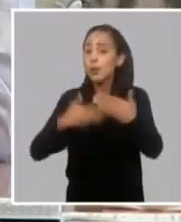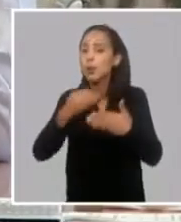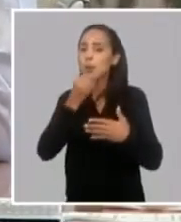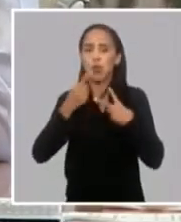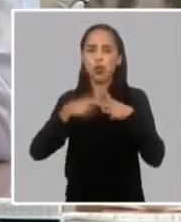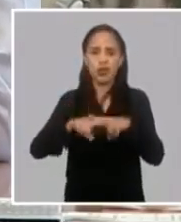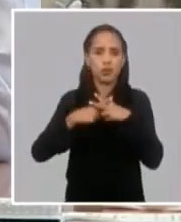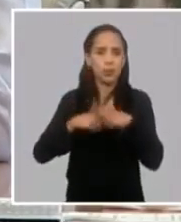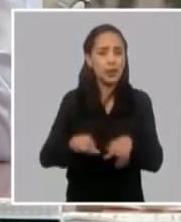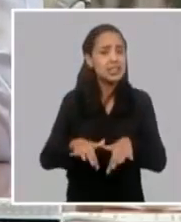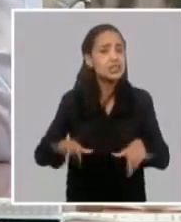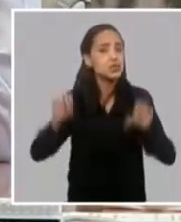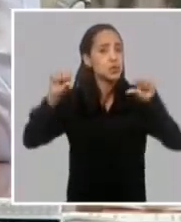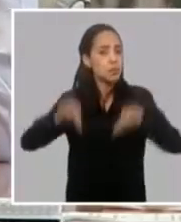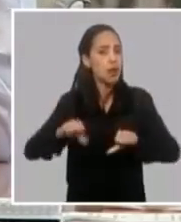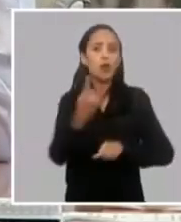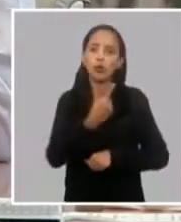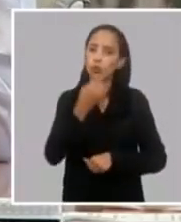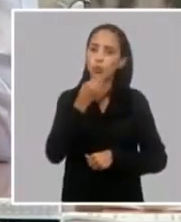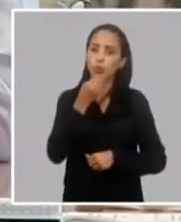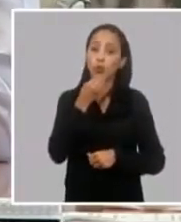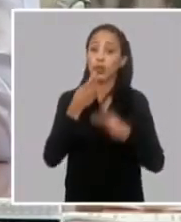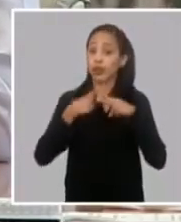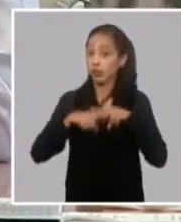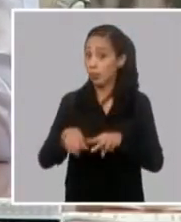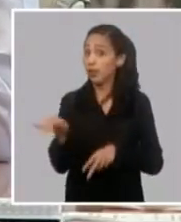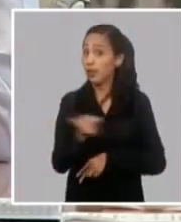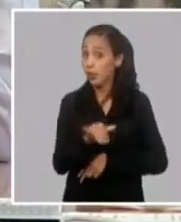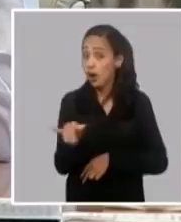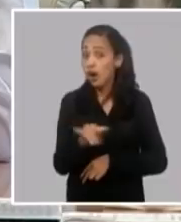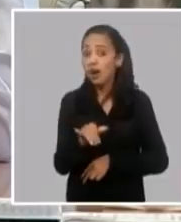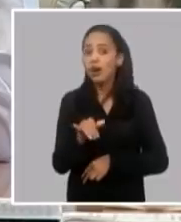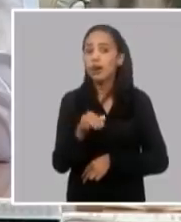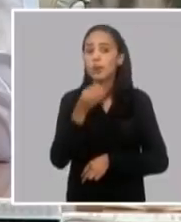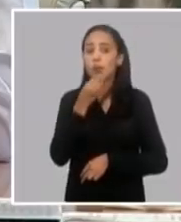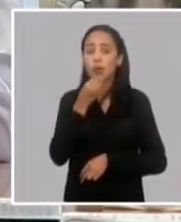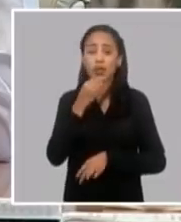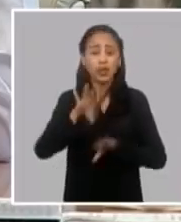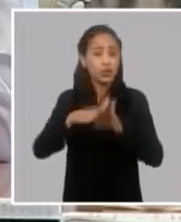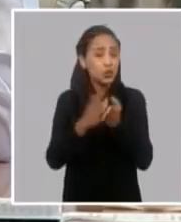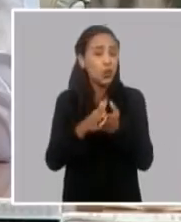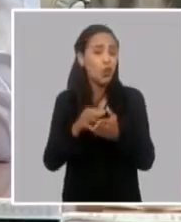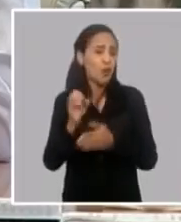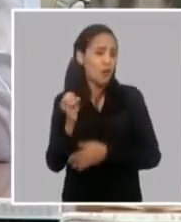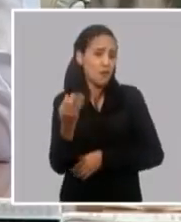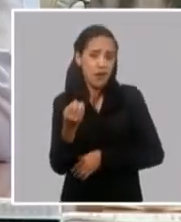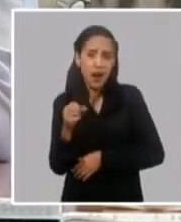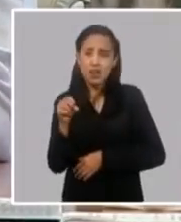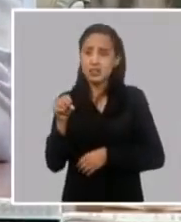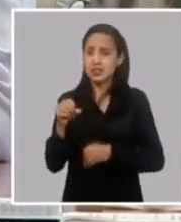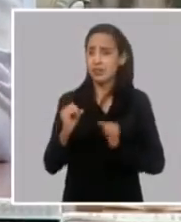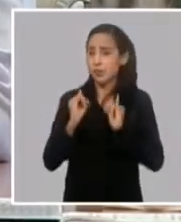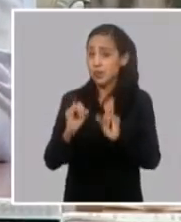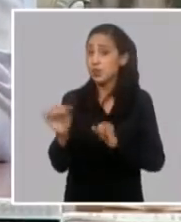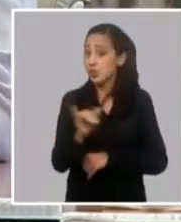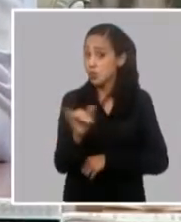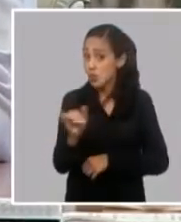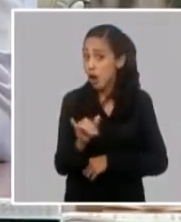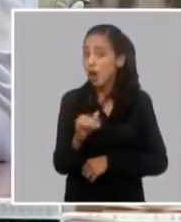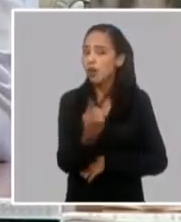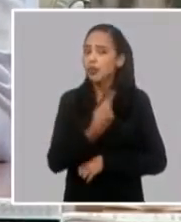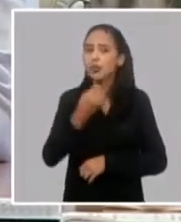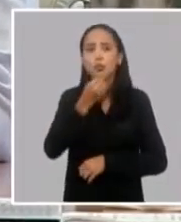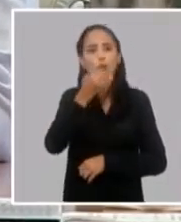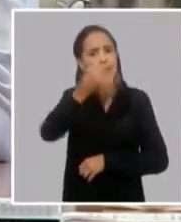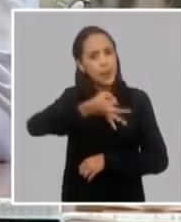para superar situaciones, para enfrentar toda esa difamación que hay en la enorme campaña mediática brutal